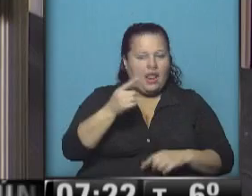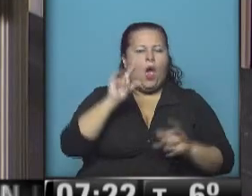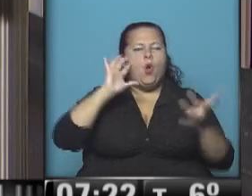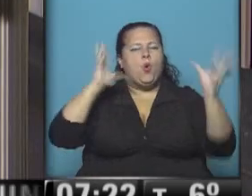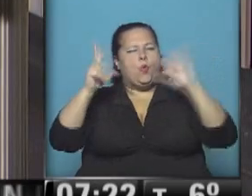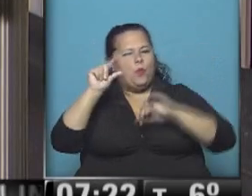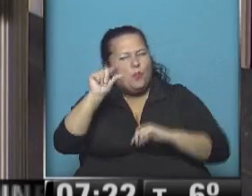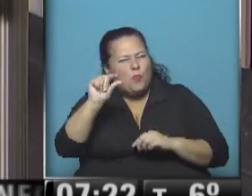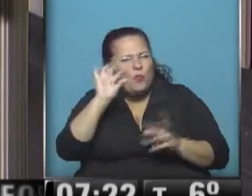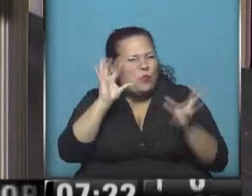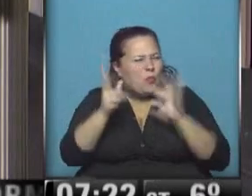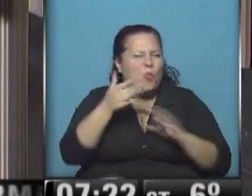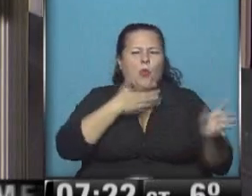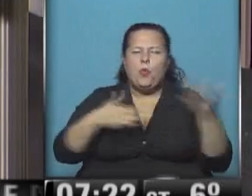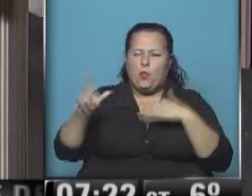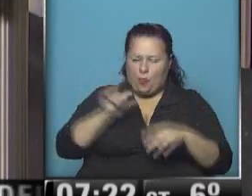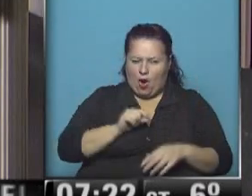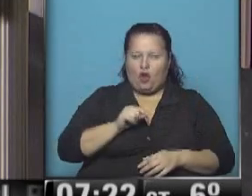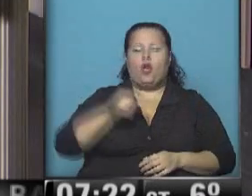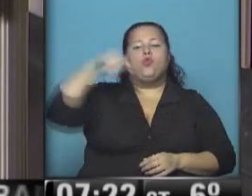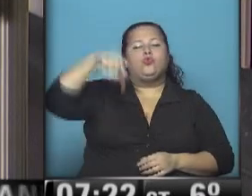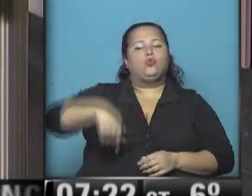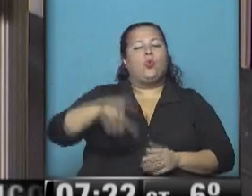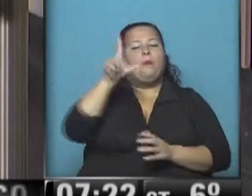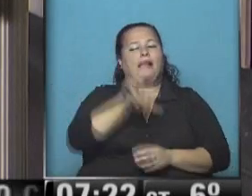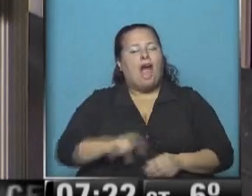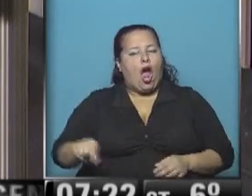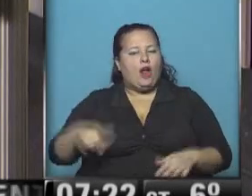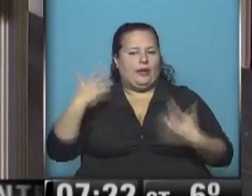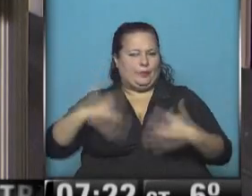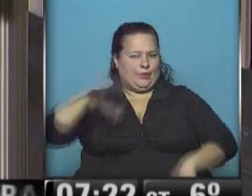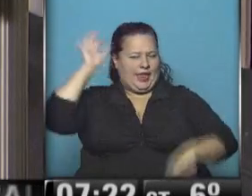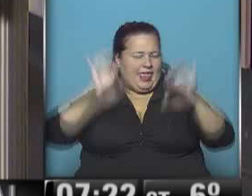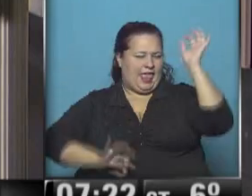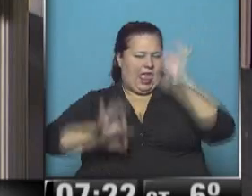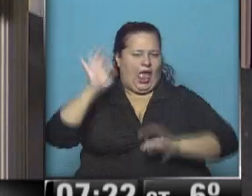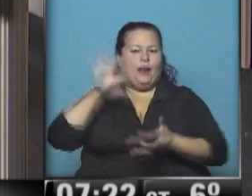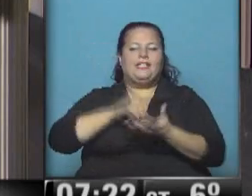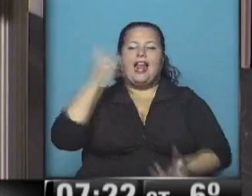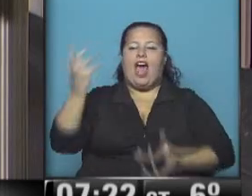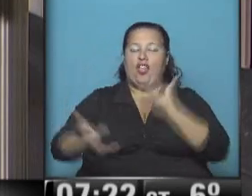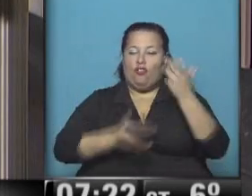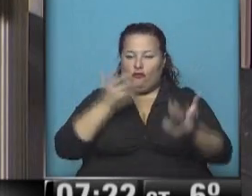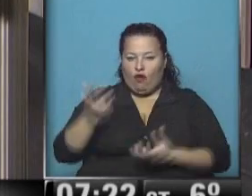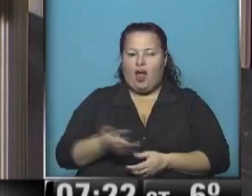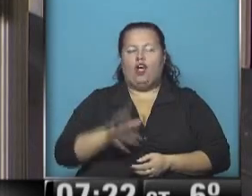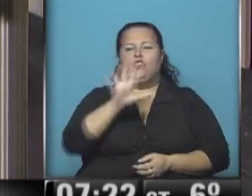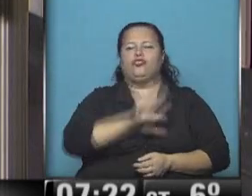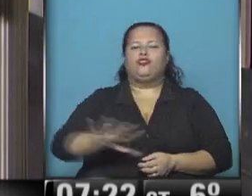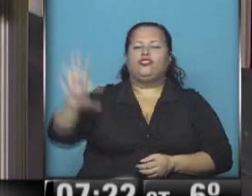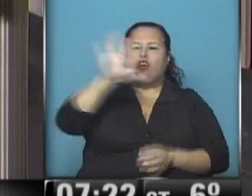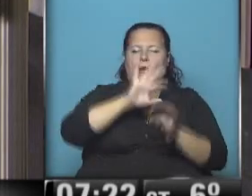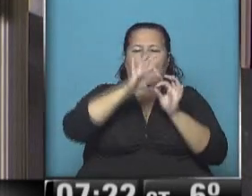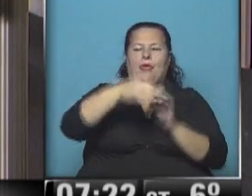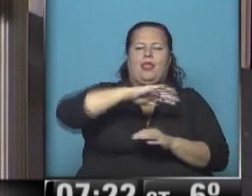nubosidad, poquito, poquito viento. Y en la Patagonia, qué nevadas, en Tierra del Fuego, en toda la zona ahí,